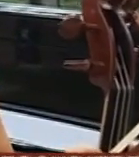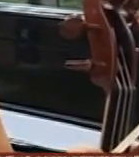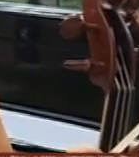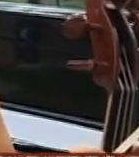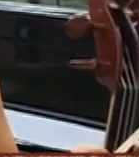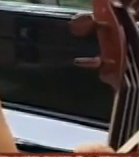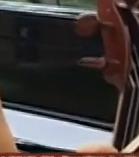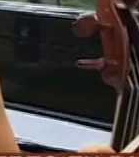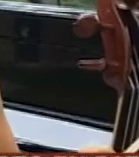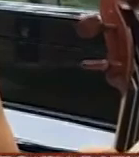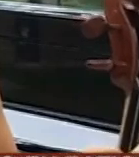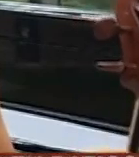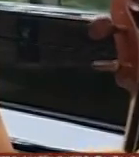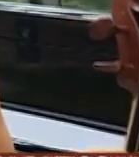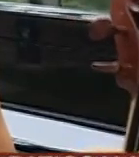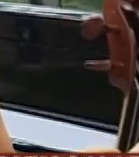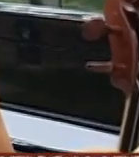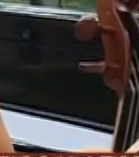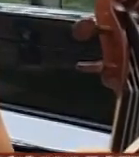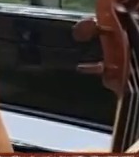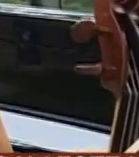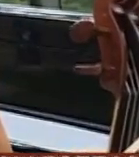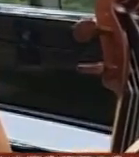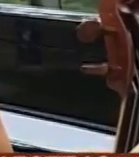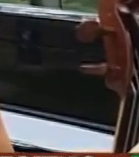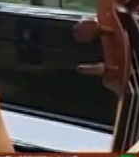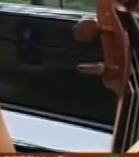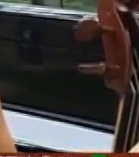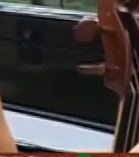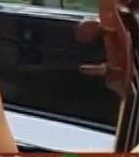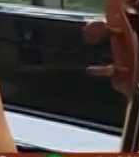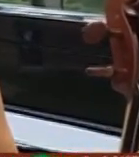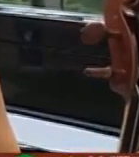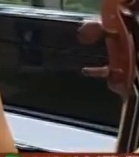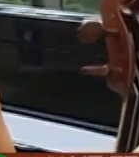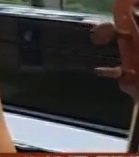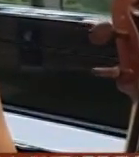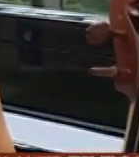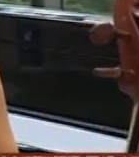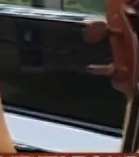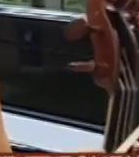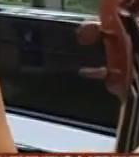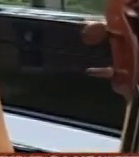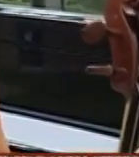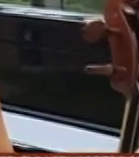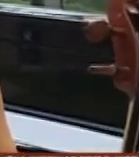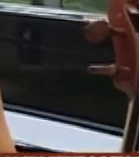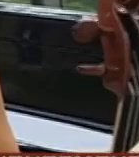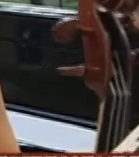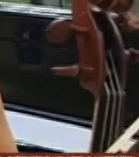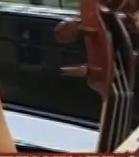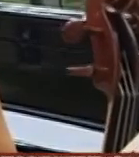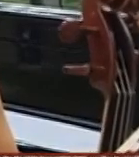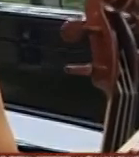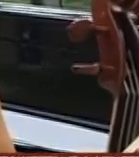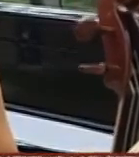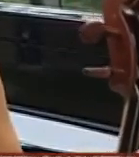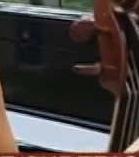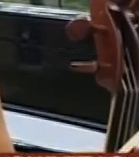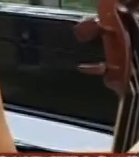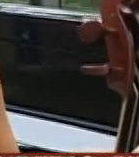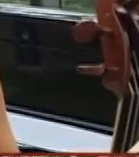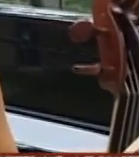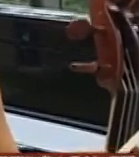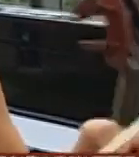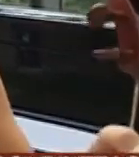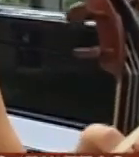creer en tus metas creer en tus metas aunque a veces hay momentos que no son fáciles siempre creer en tus